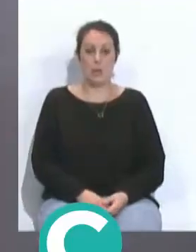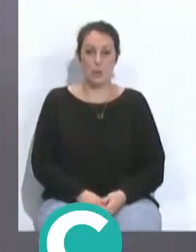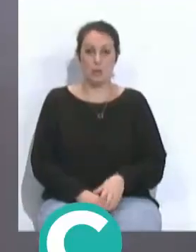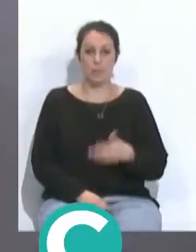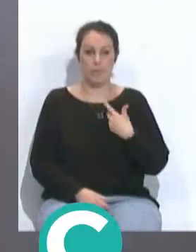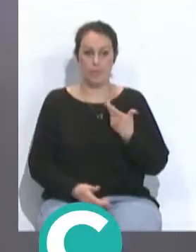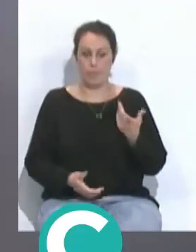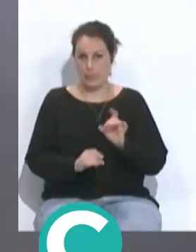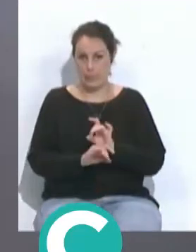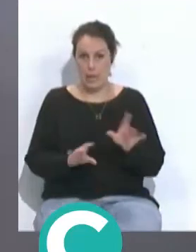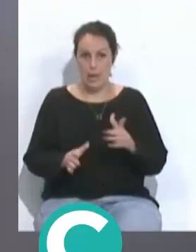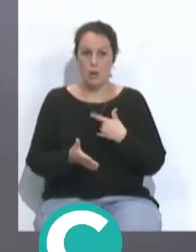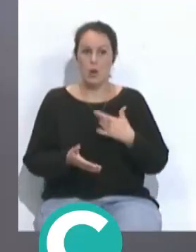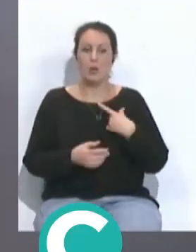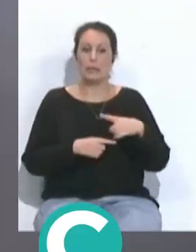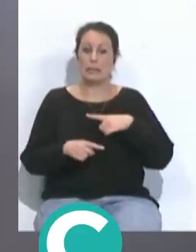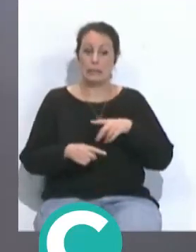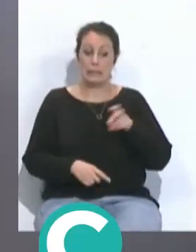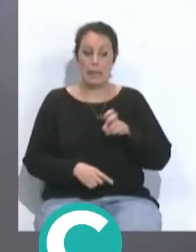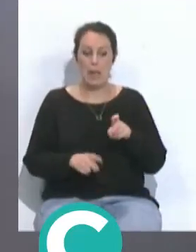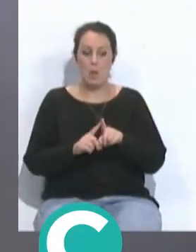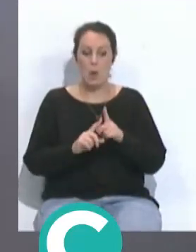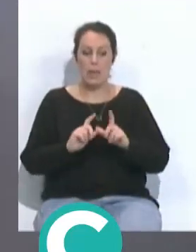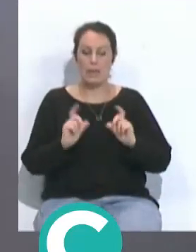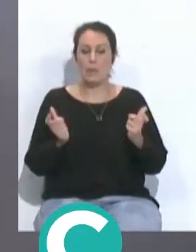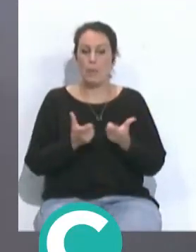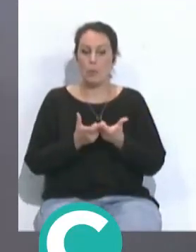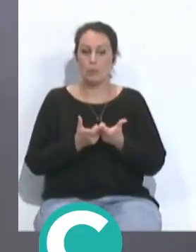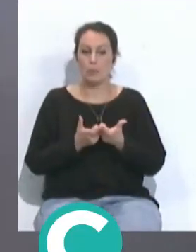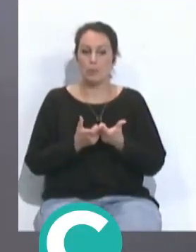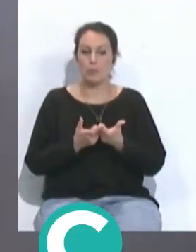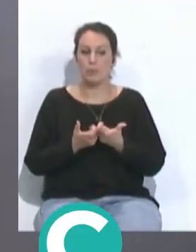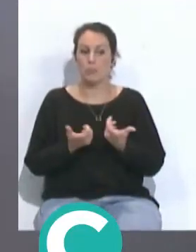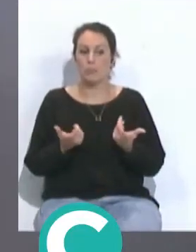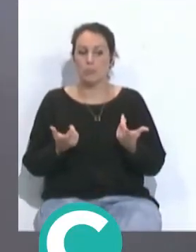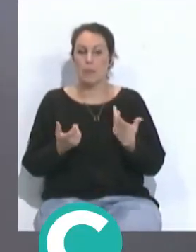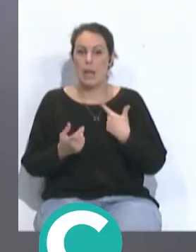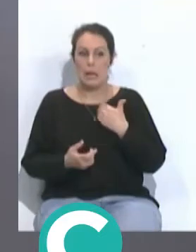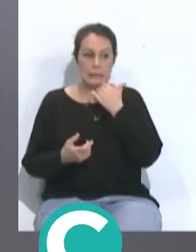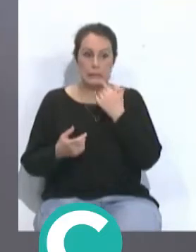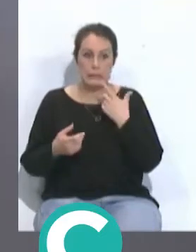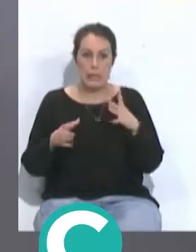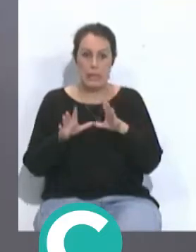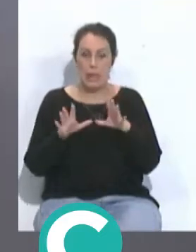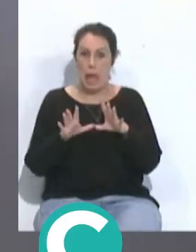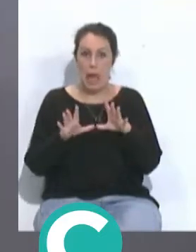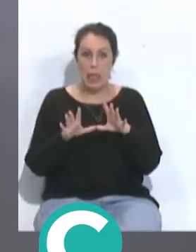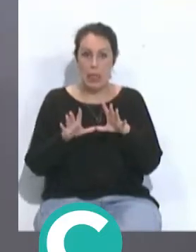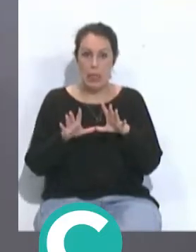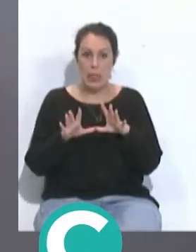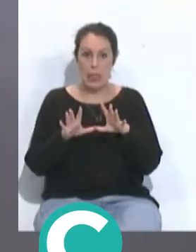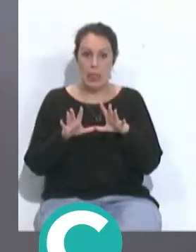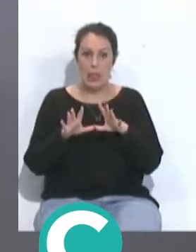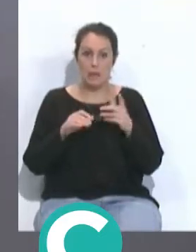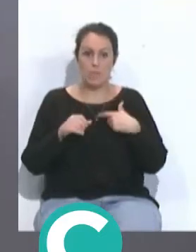eso es indiscutible en la llegada de Sergio nos ha hecho un equipo de que prácticamente estábamos los 10 colgados en el